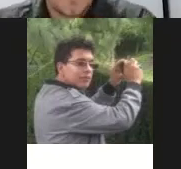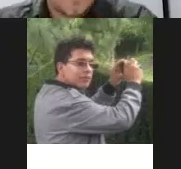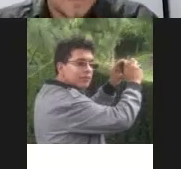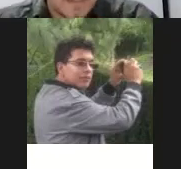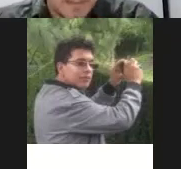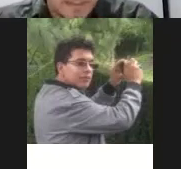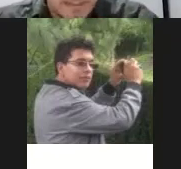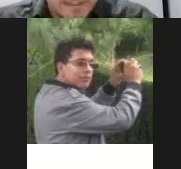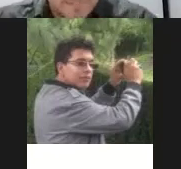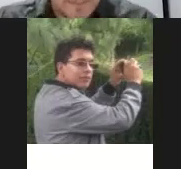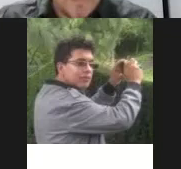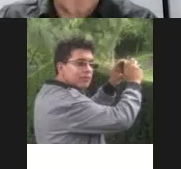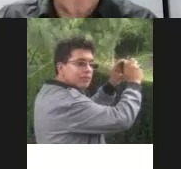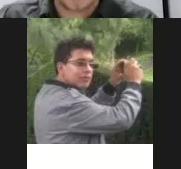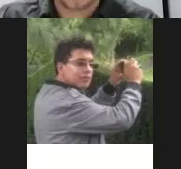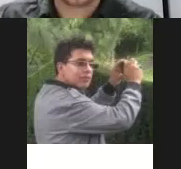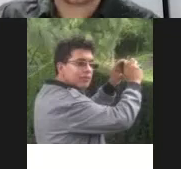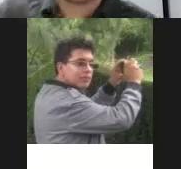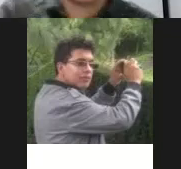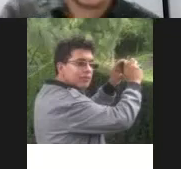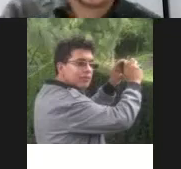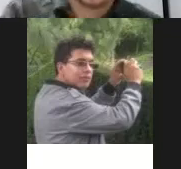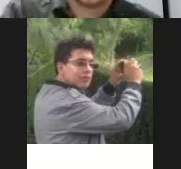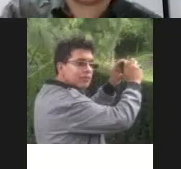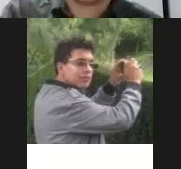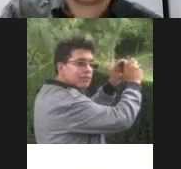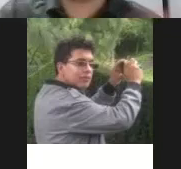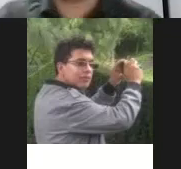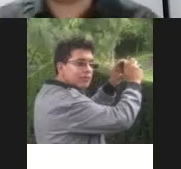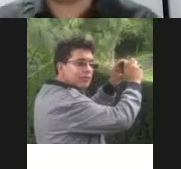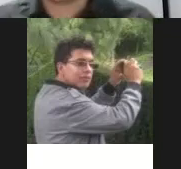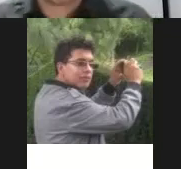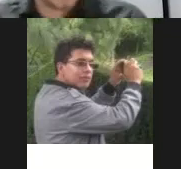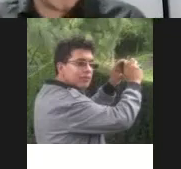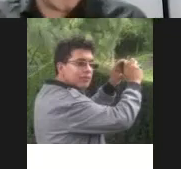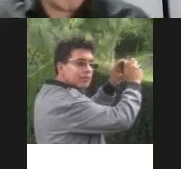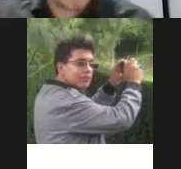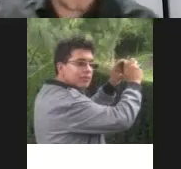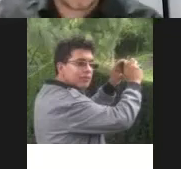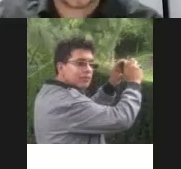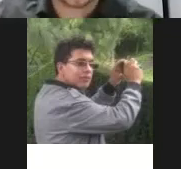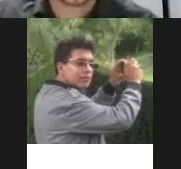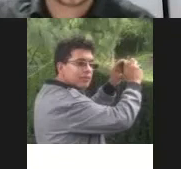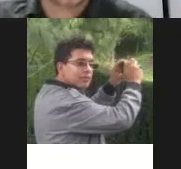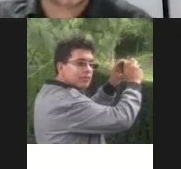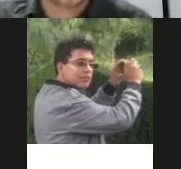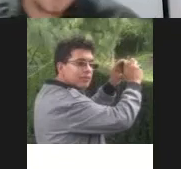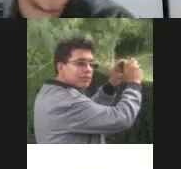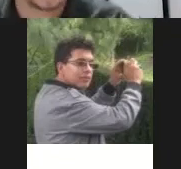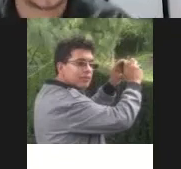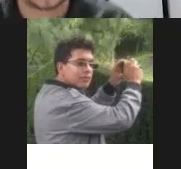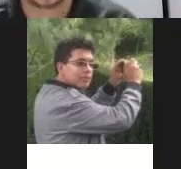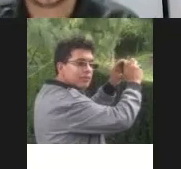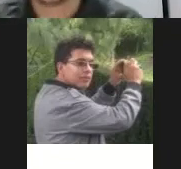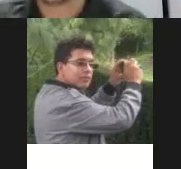bien el mapa social como bueno vimos que al principio estamos en los métodos espaciales temporales y relacionales en este caso